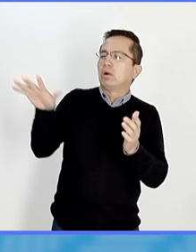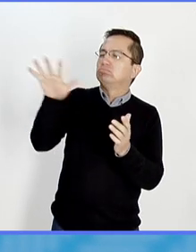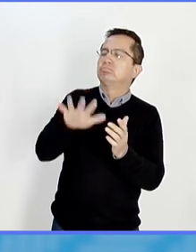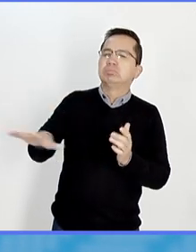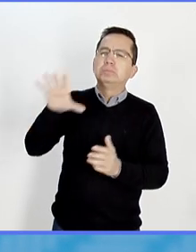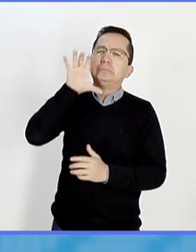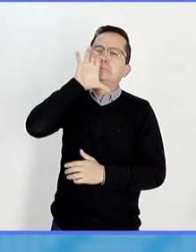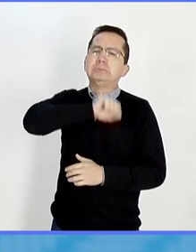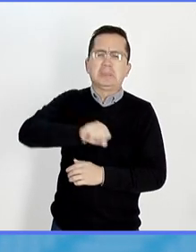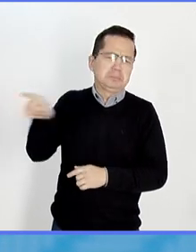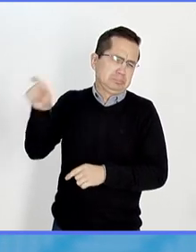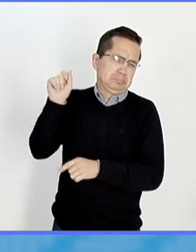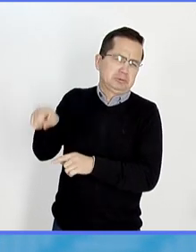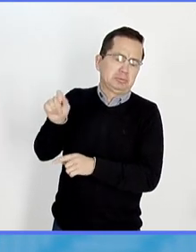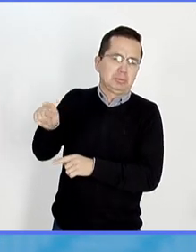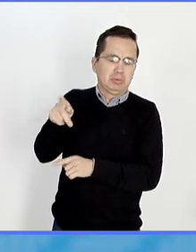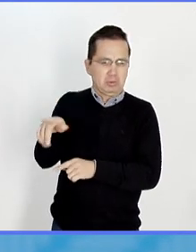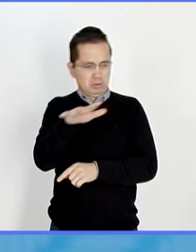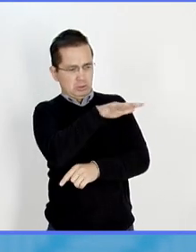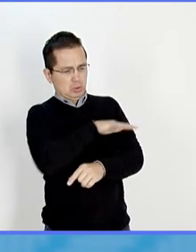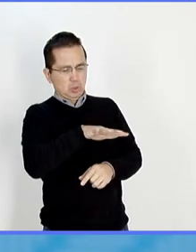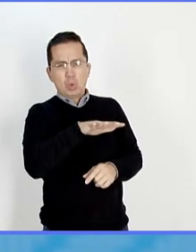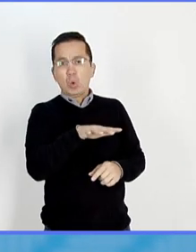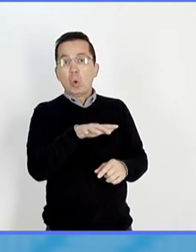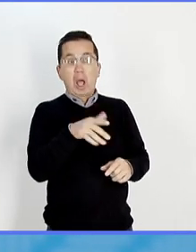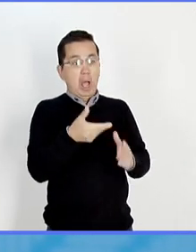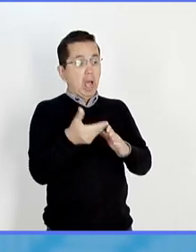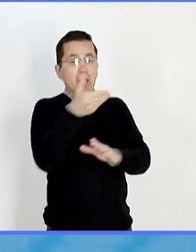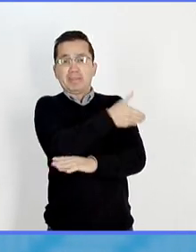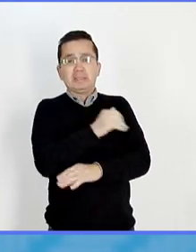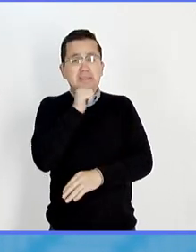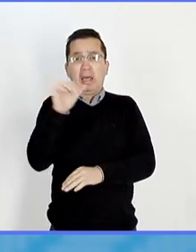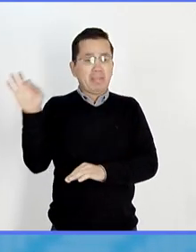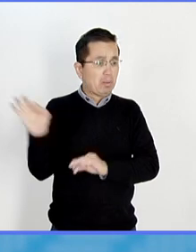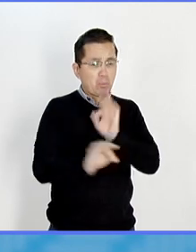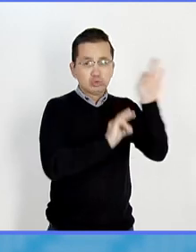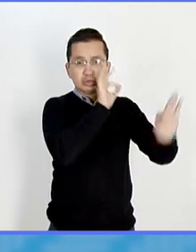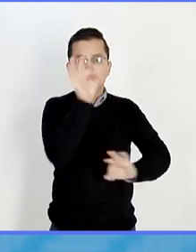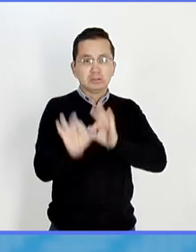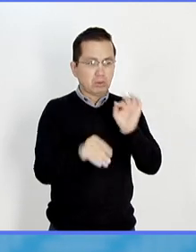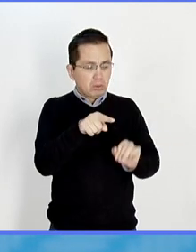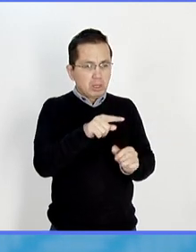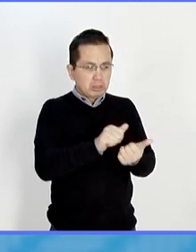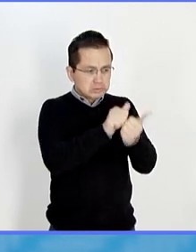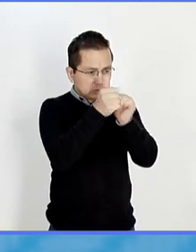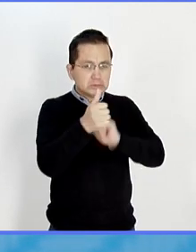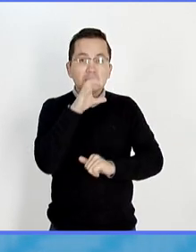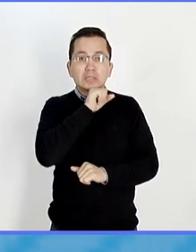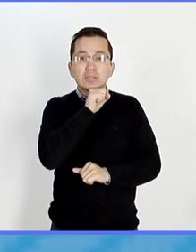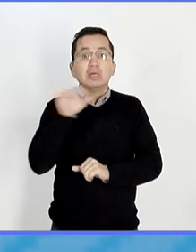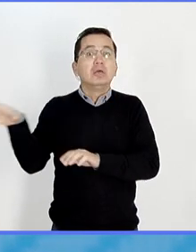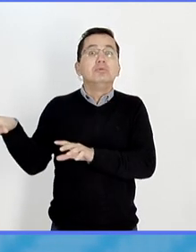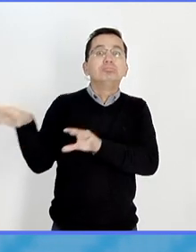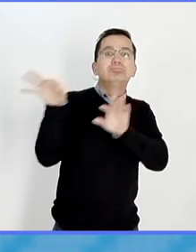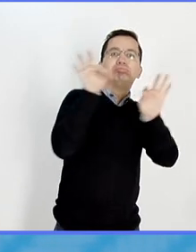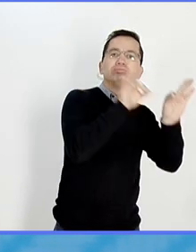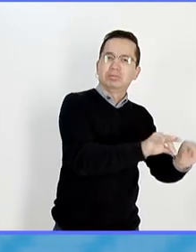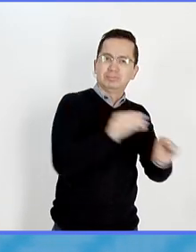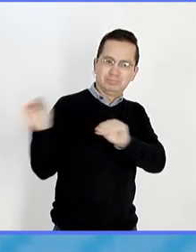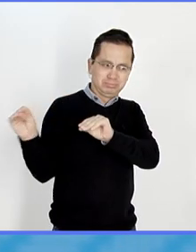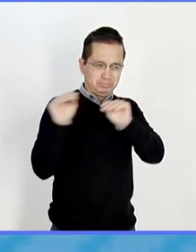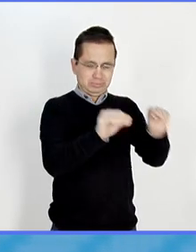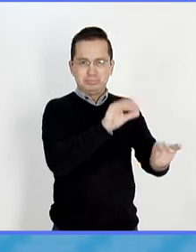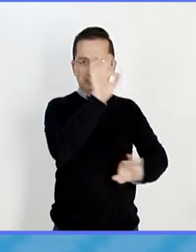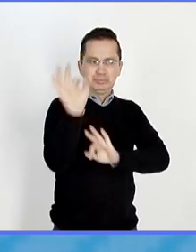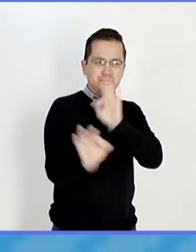empiezan a adaptar a vivir en zonas en las que antes no existían y los mosquitos son buenos transmisores de virus. Entonces también estamos viendo